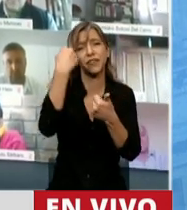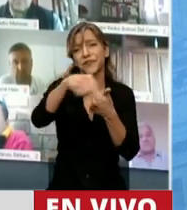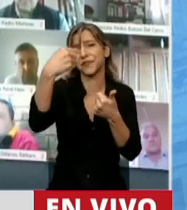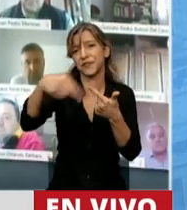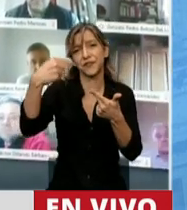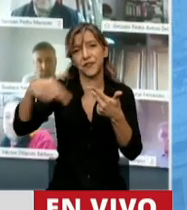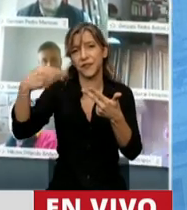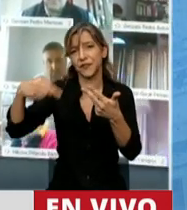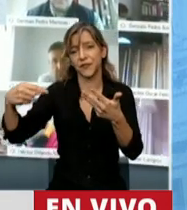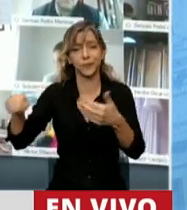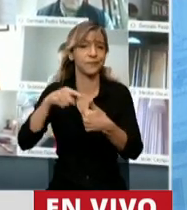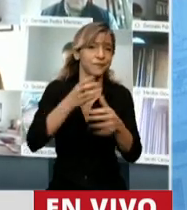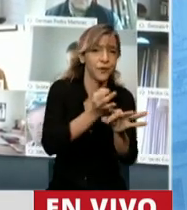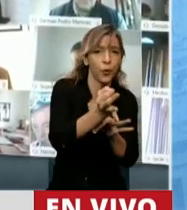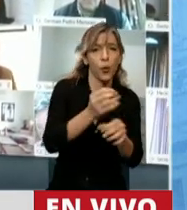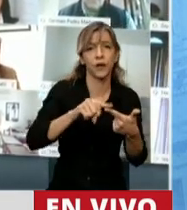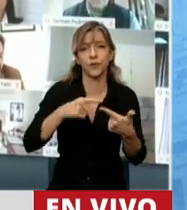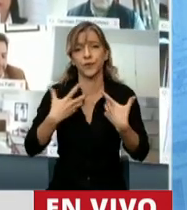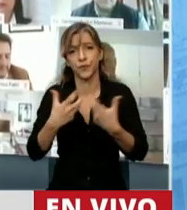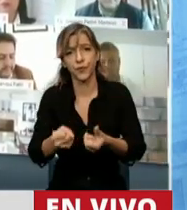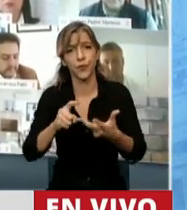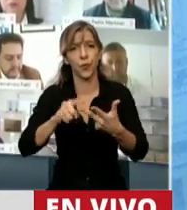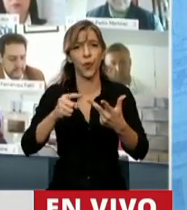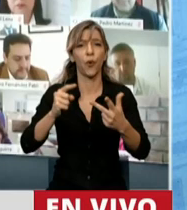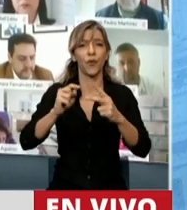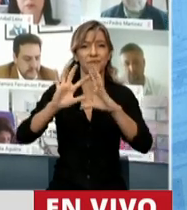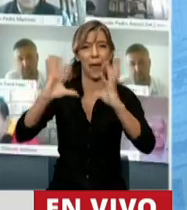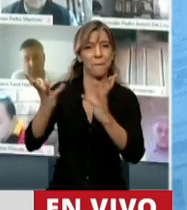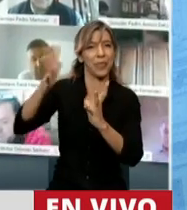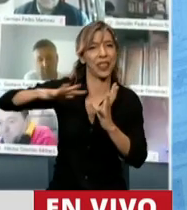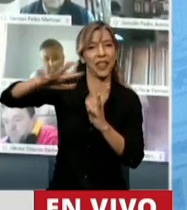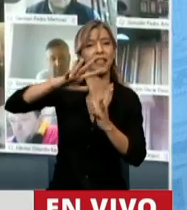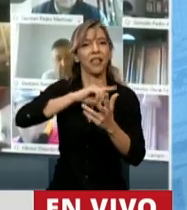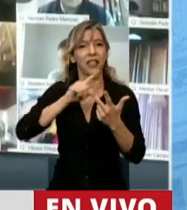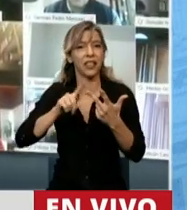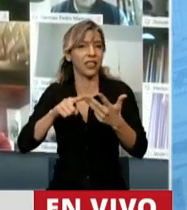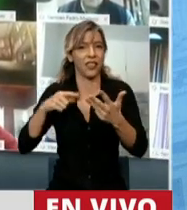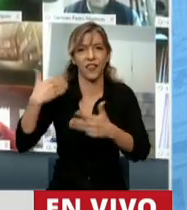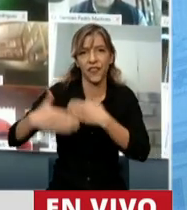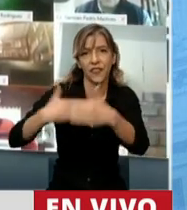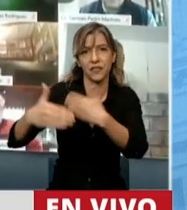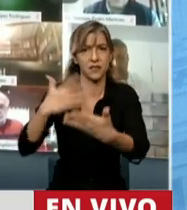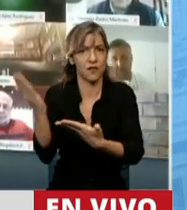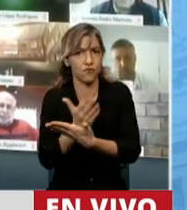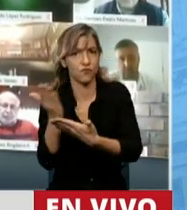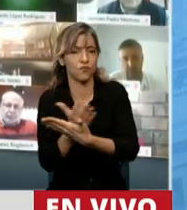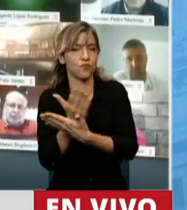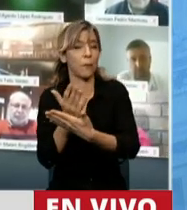deseados. Educación, salud, ambiente, desarrollo productivo, pero todos tienen un denominador común.